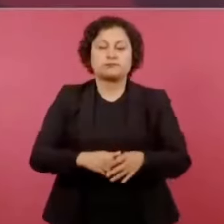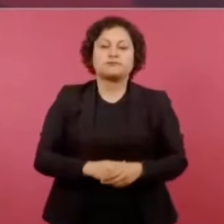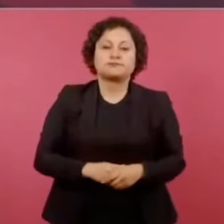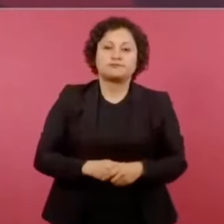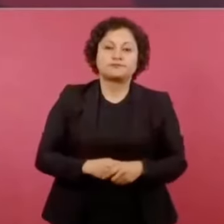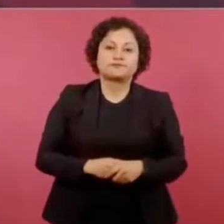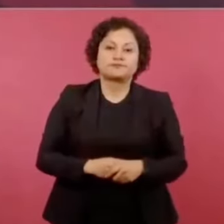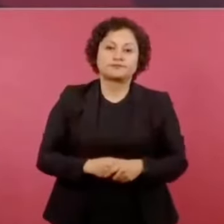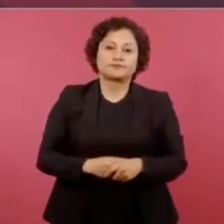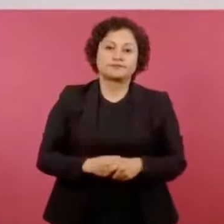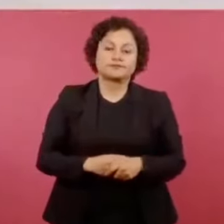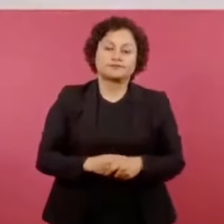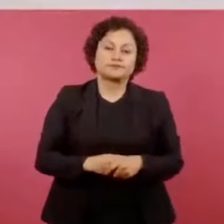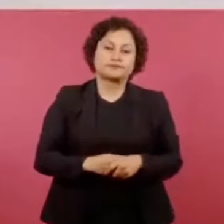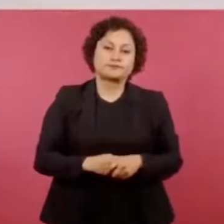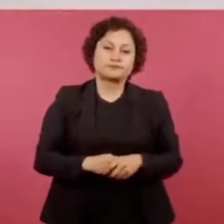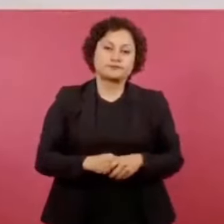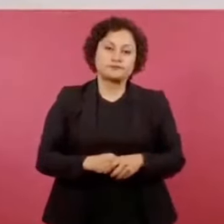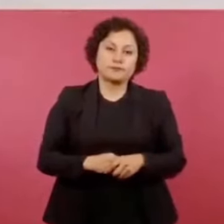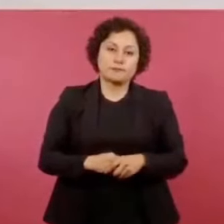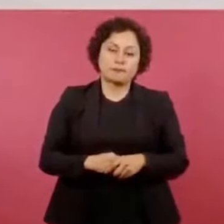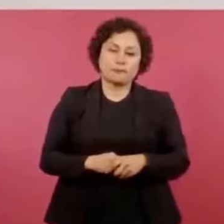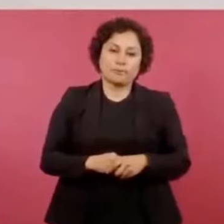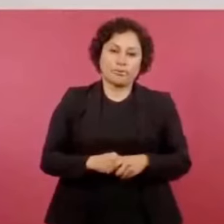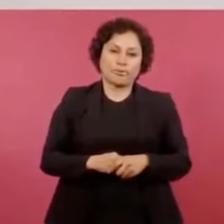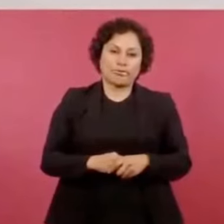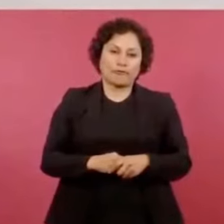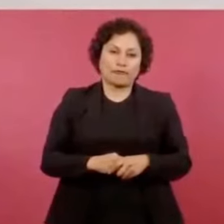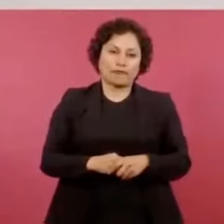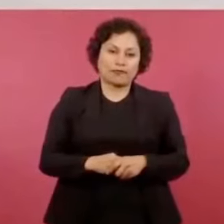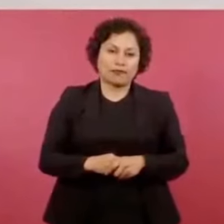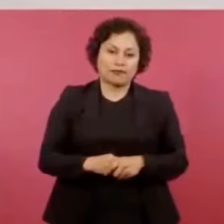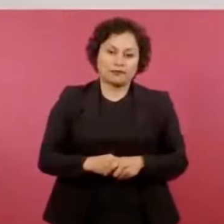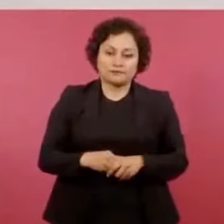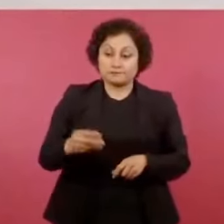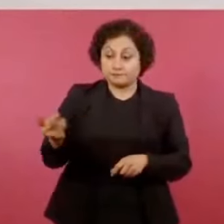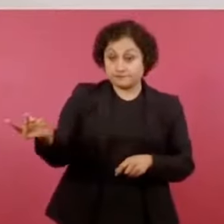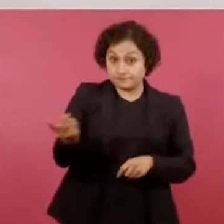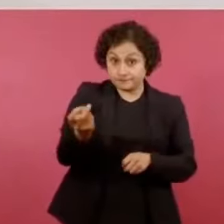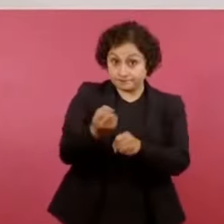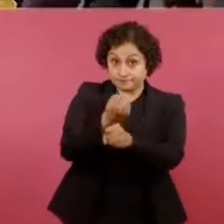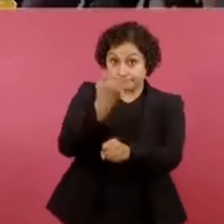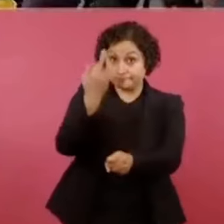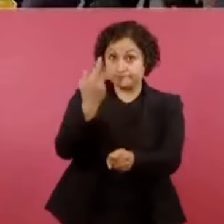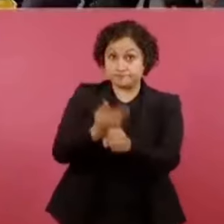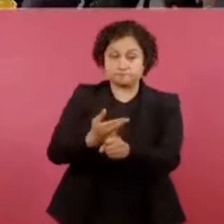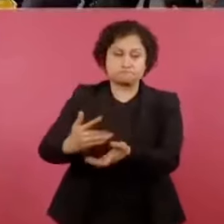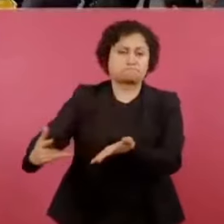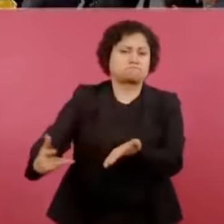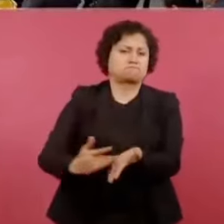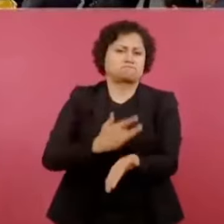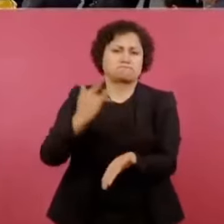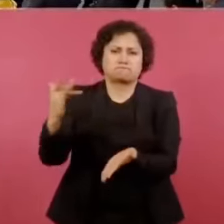Están en todo, en todo.